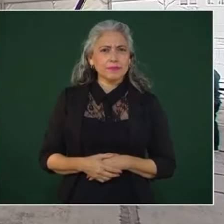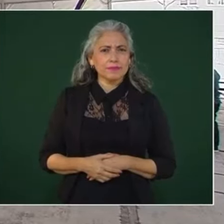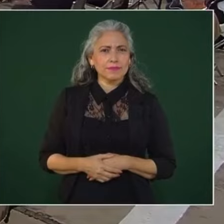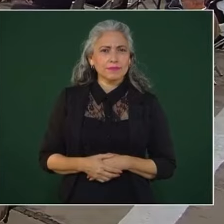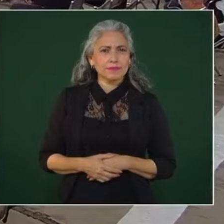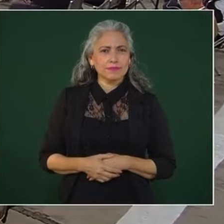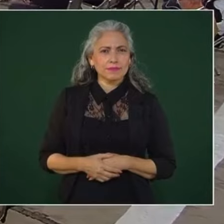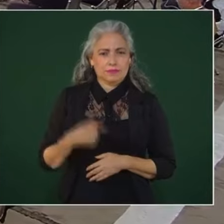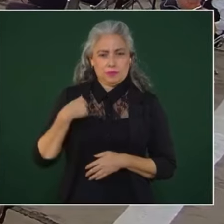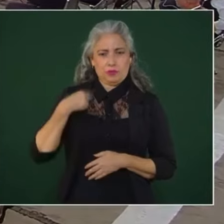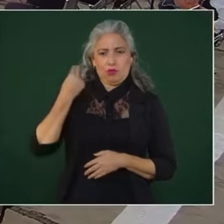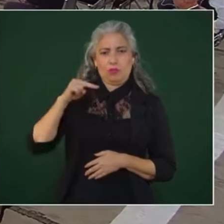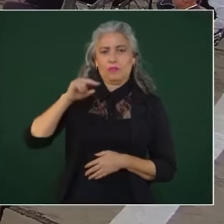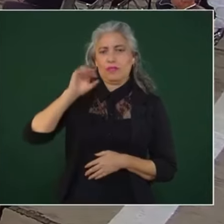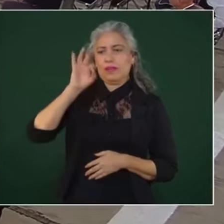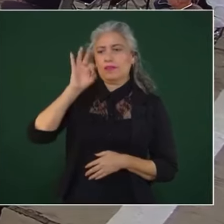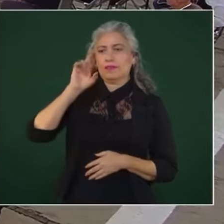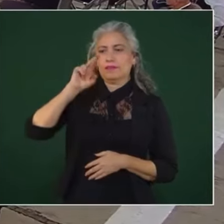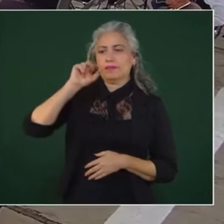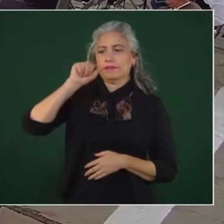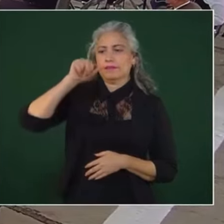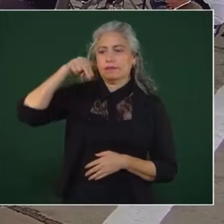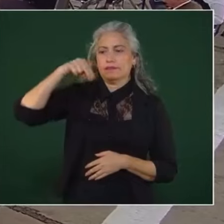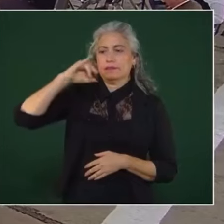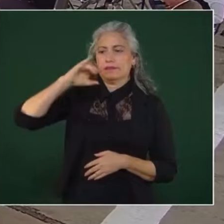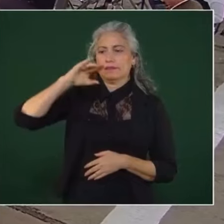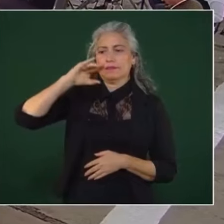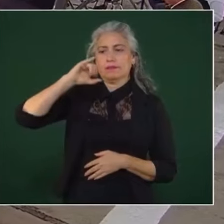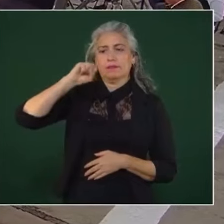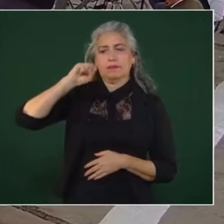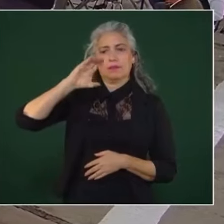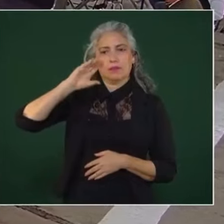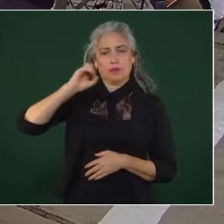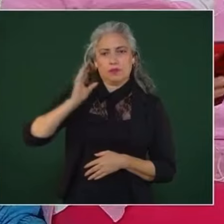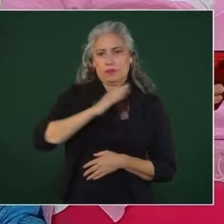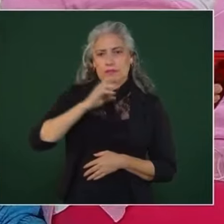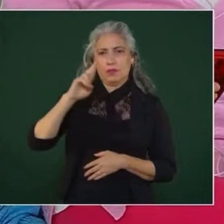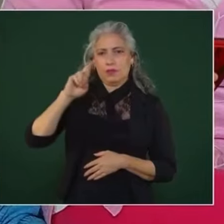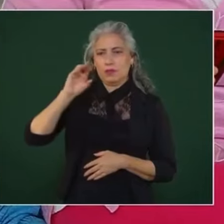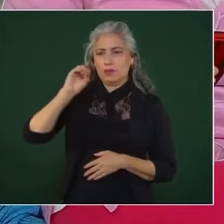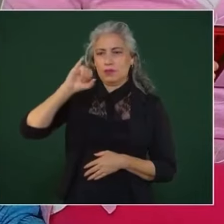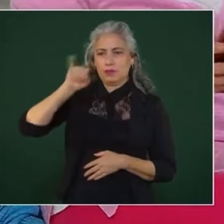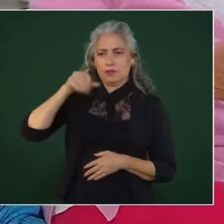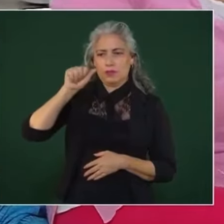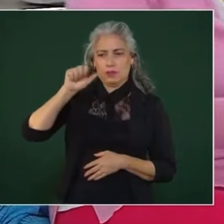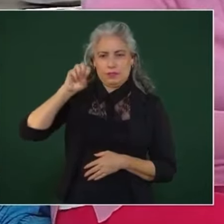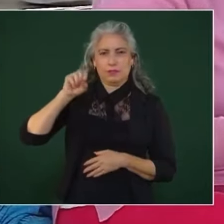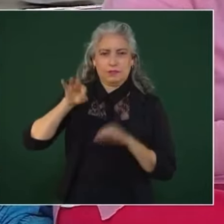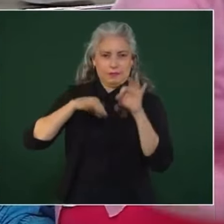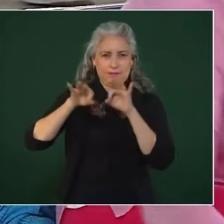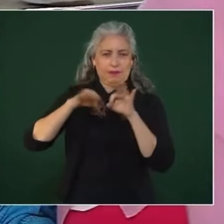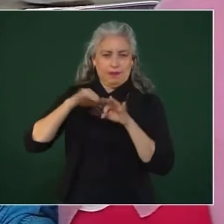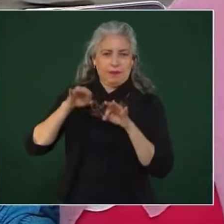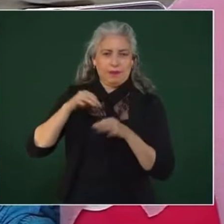Mi nombre es Francisco Rojas, corresponsal de La Patrona 107.5 en Macal, en Texas, y productor y conductor de noticieros en Focus